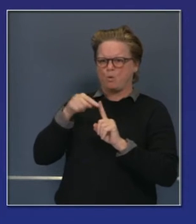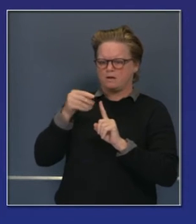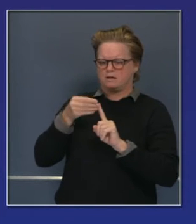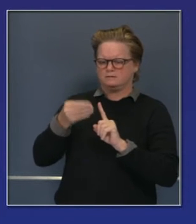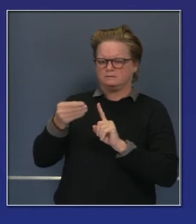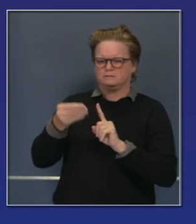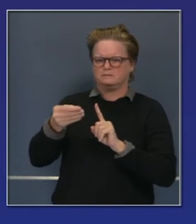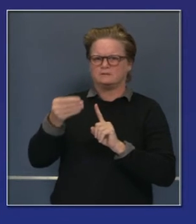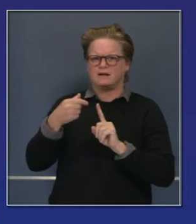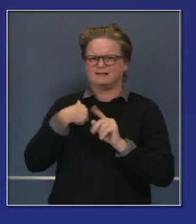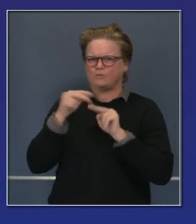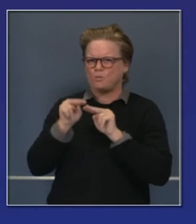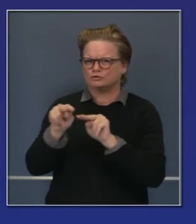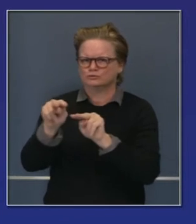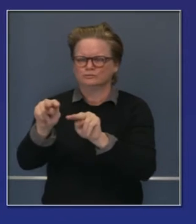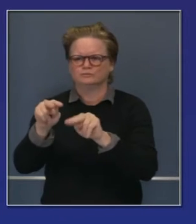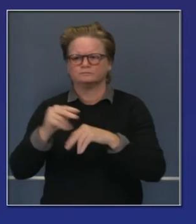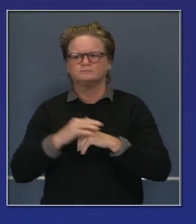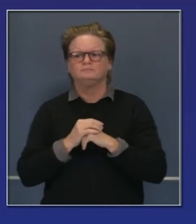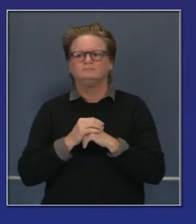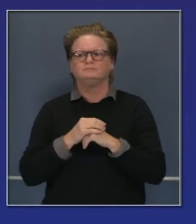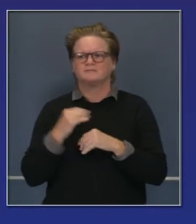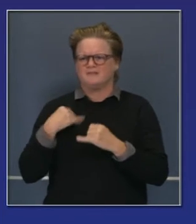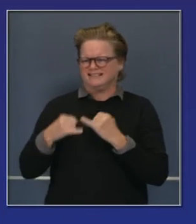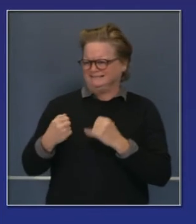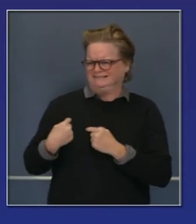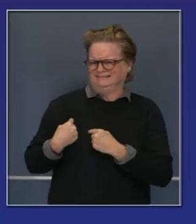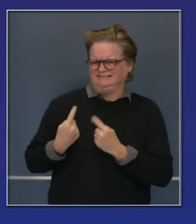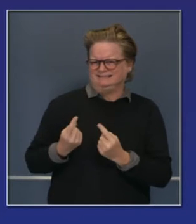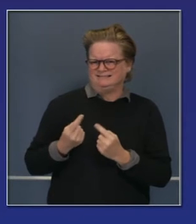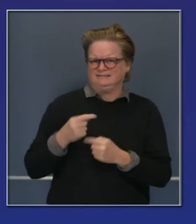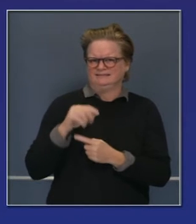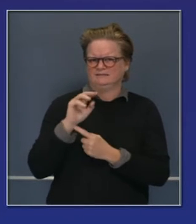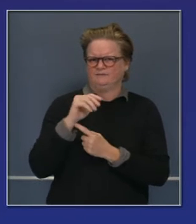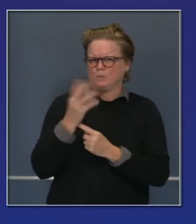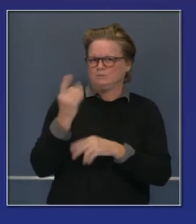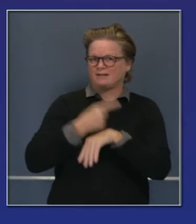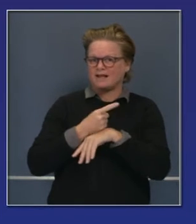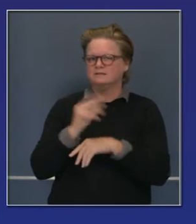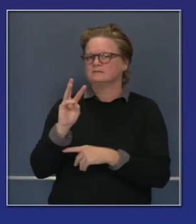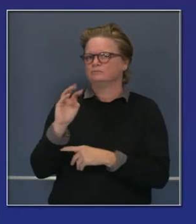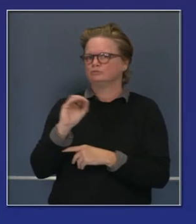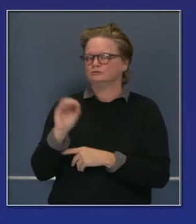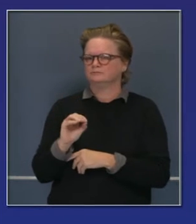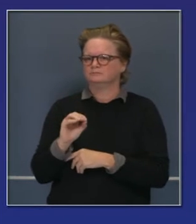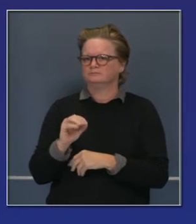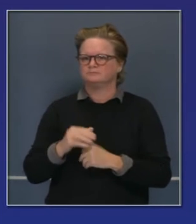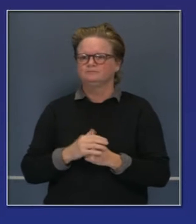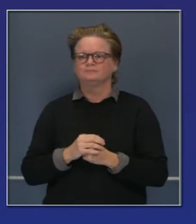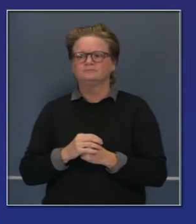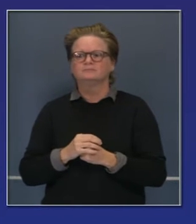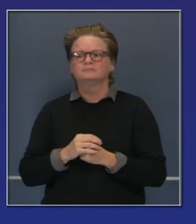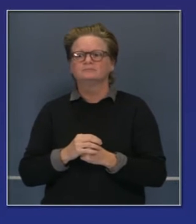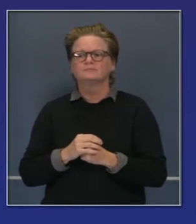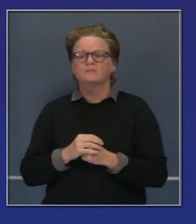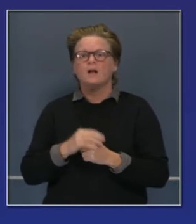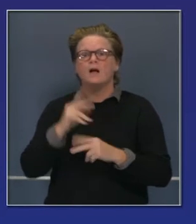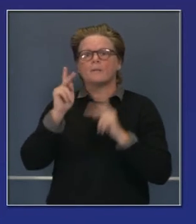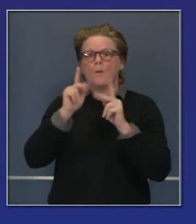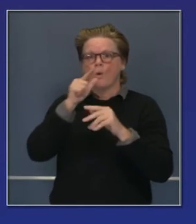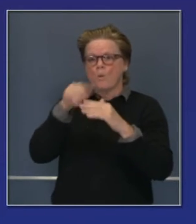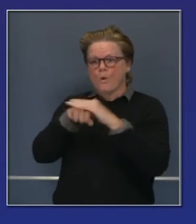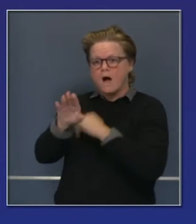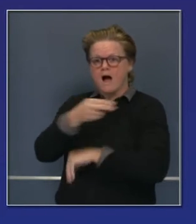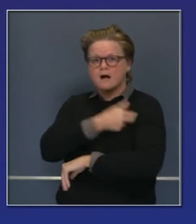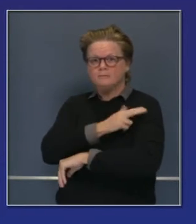positividad en los últimos 14 días en este estado. Las hospitalizaciones, hemos estado siguiendo de